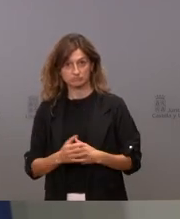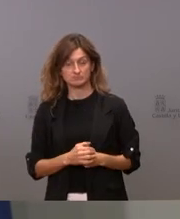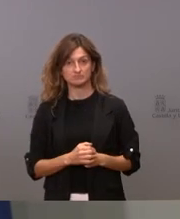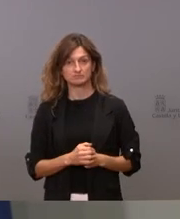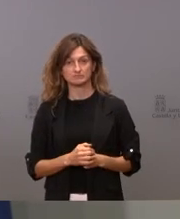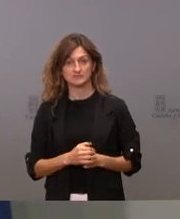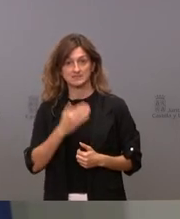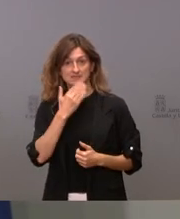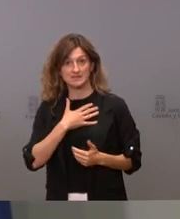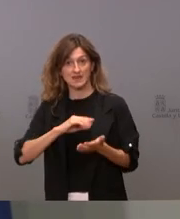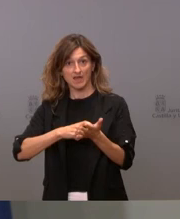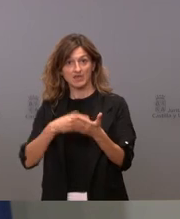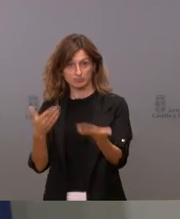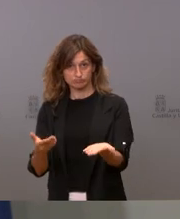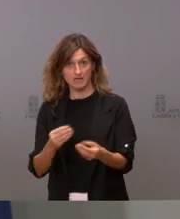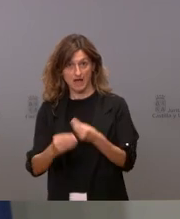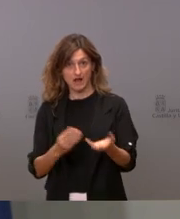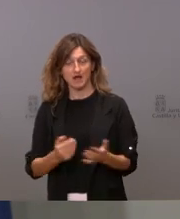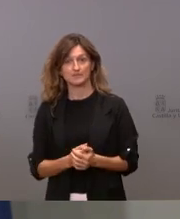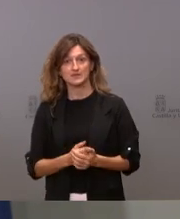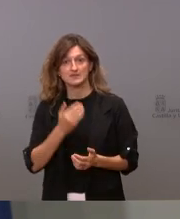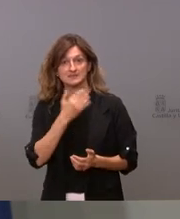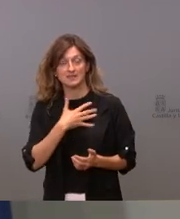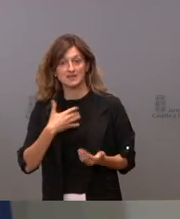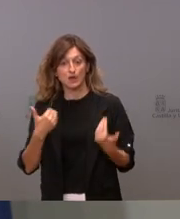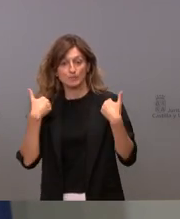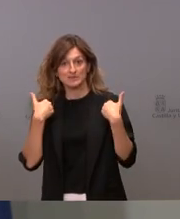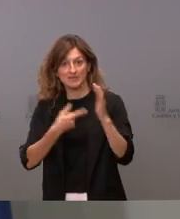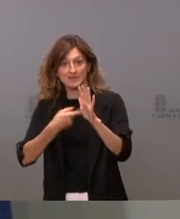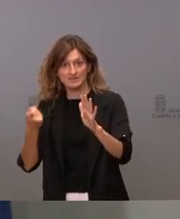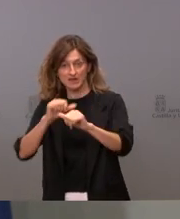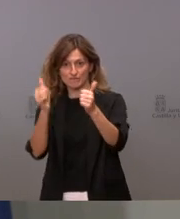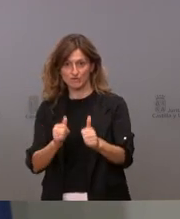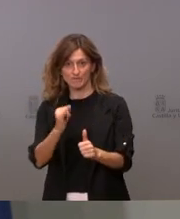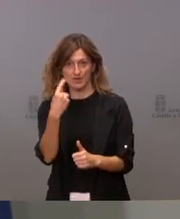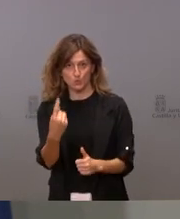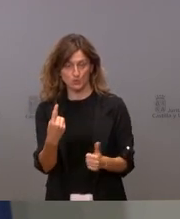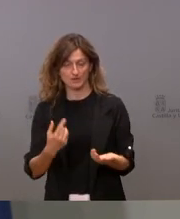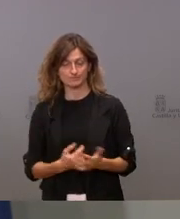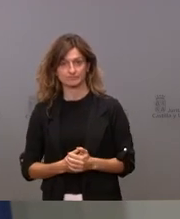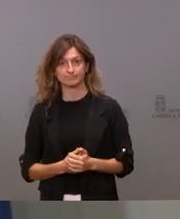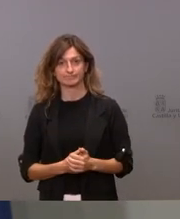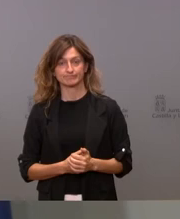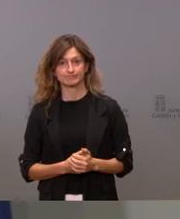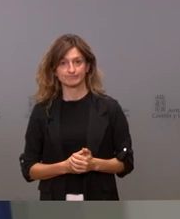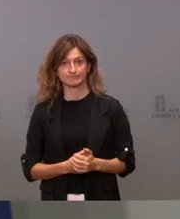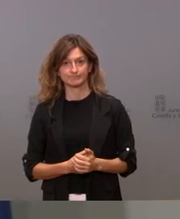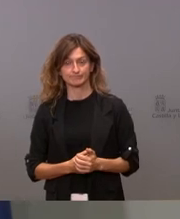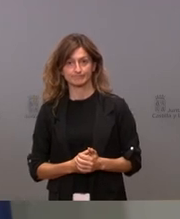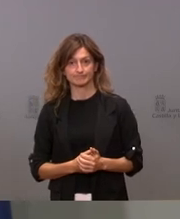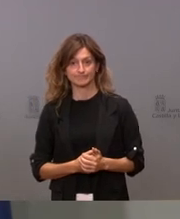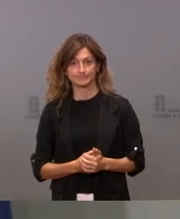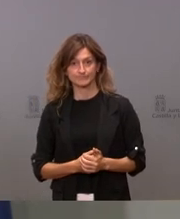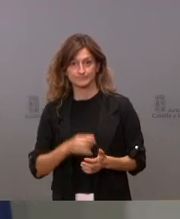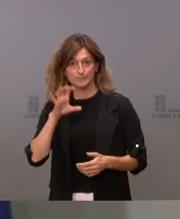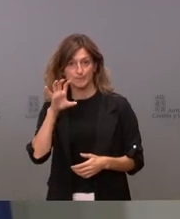si quiere legislar legisle si quiere quitar competencias hay una manera hay una manera de legislar y